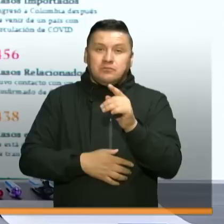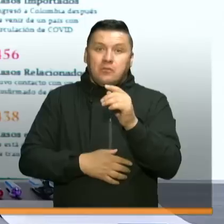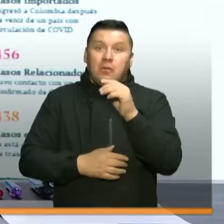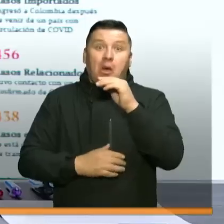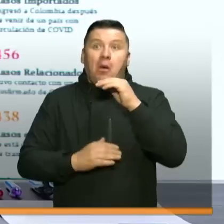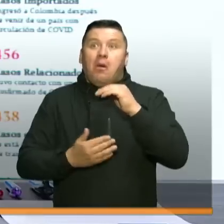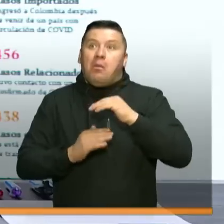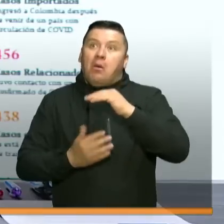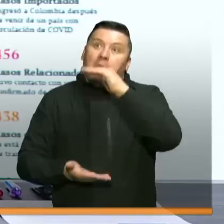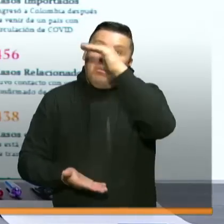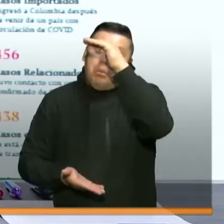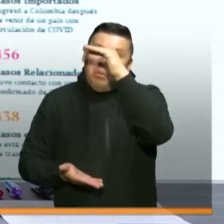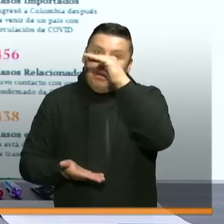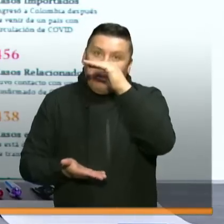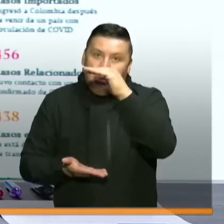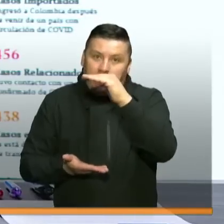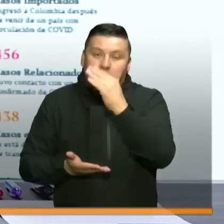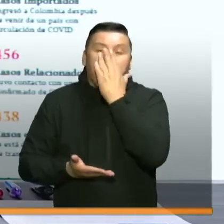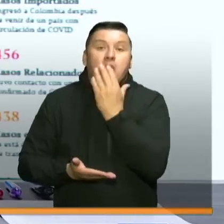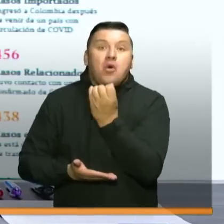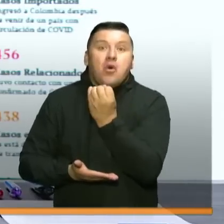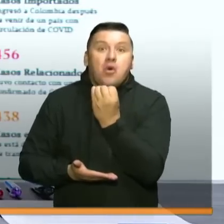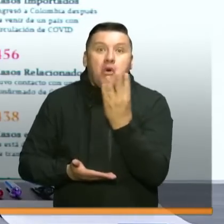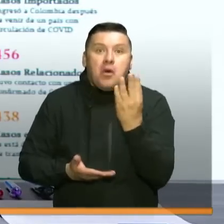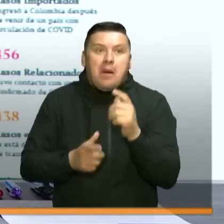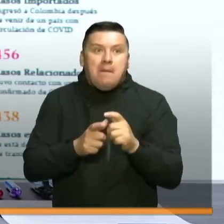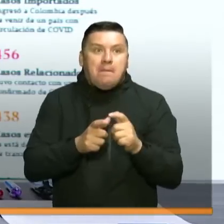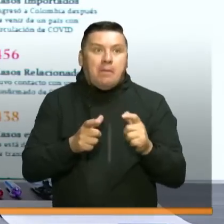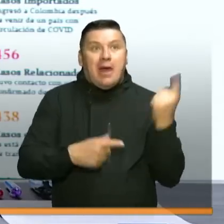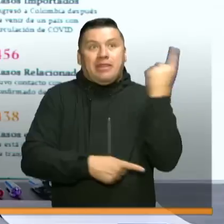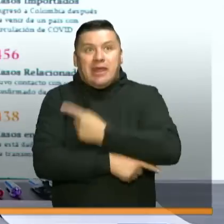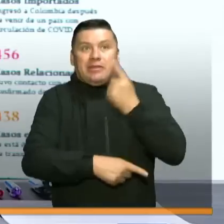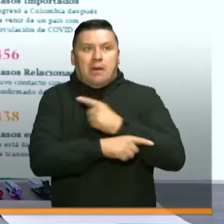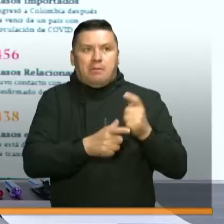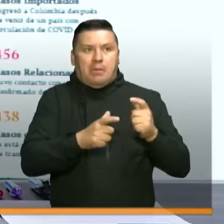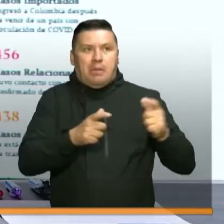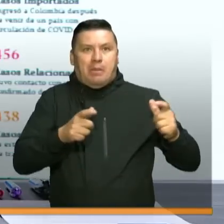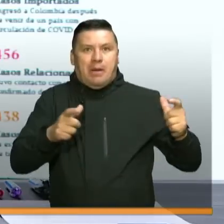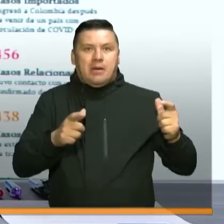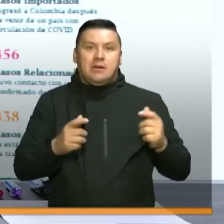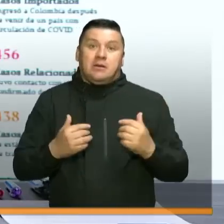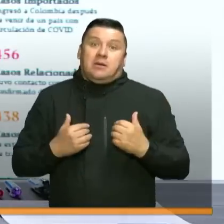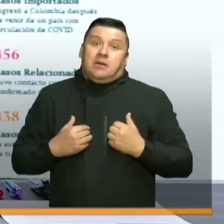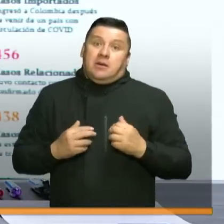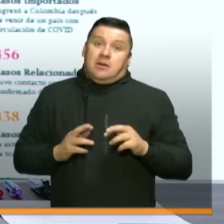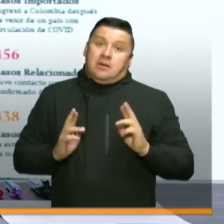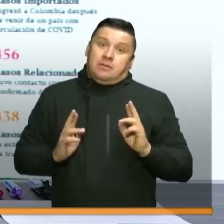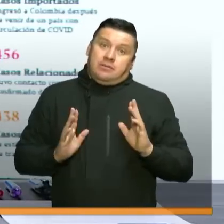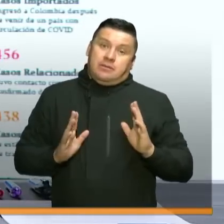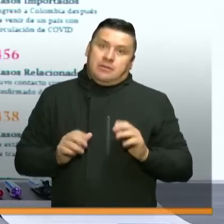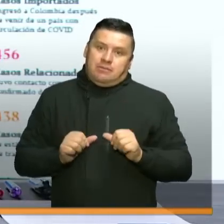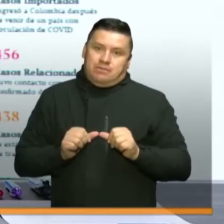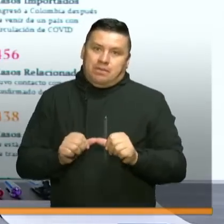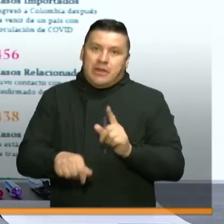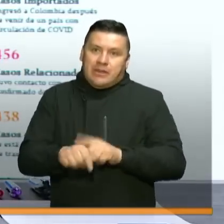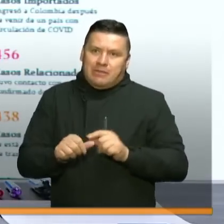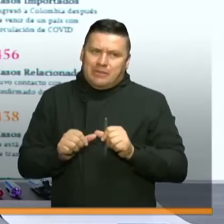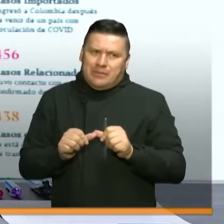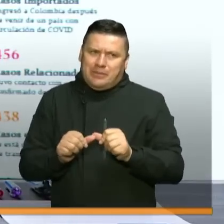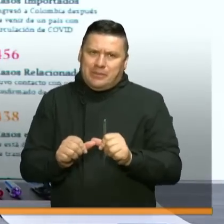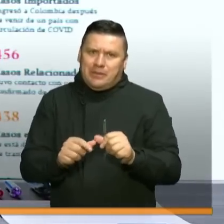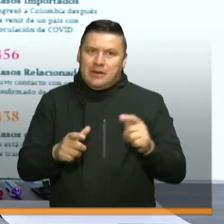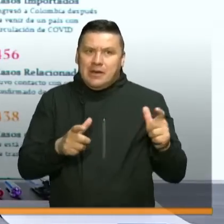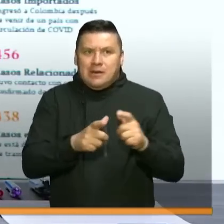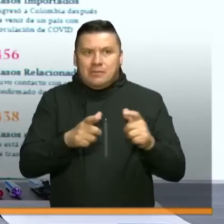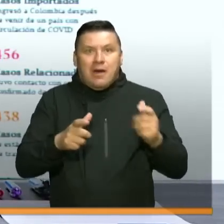disminución en el número de casos que estaban creciendo por día. Yo espero que eso también lo podamos sostener en el tiempo porque eso también